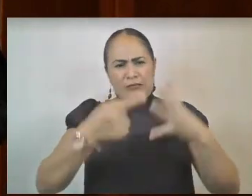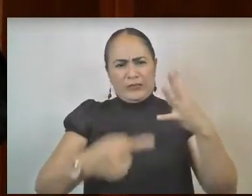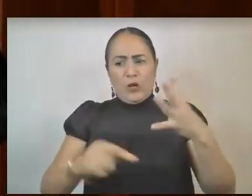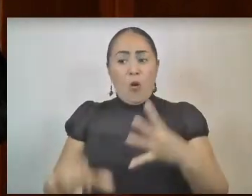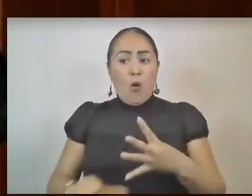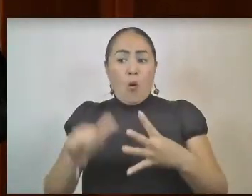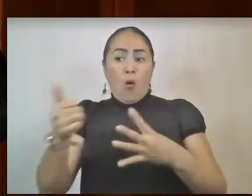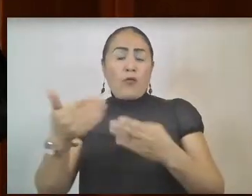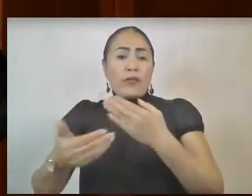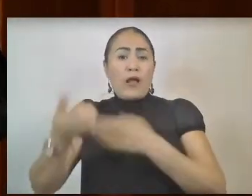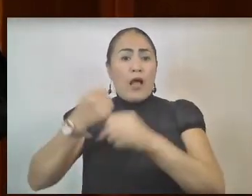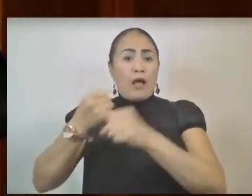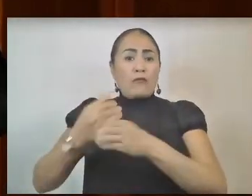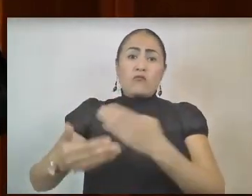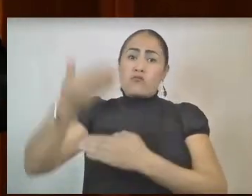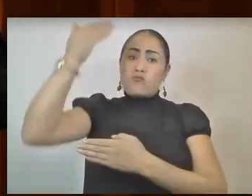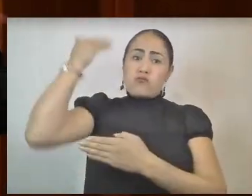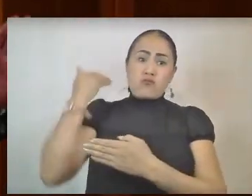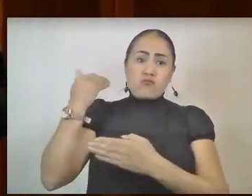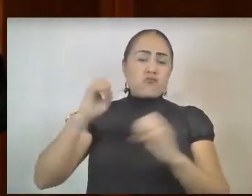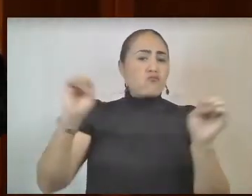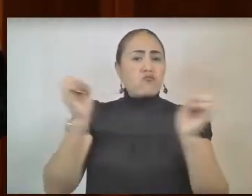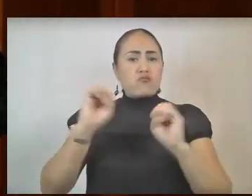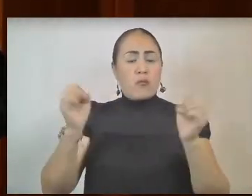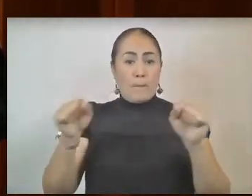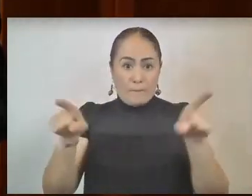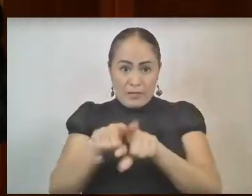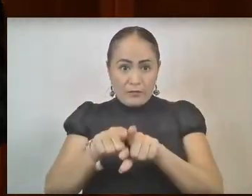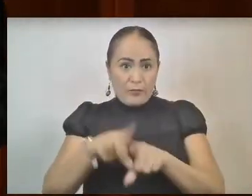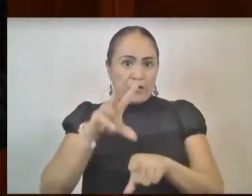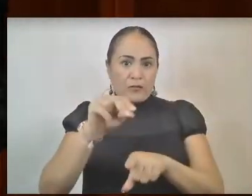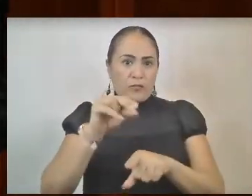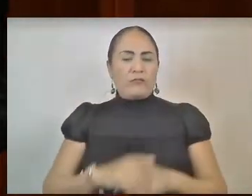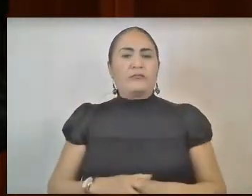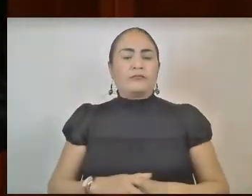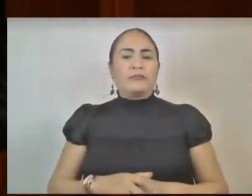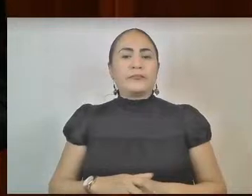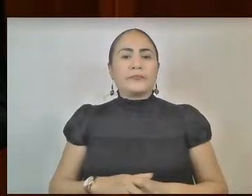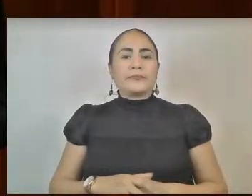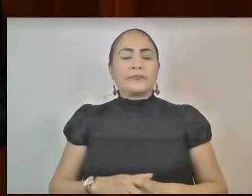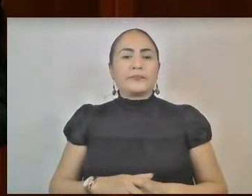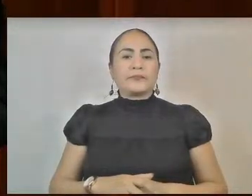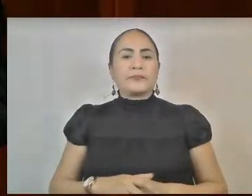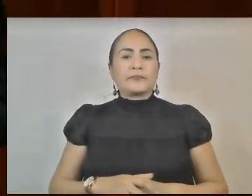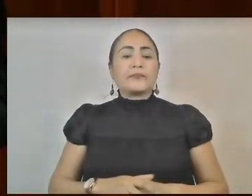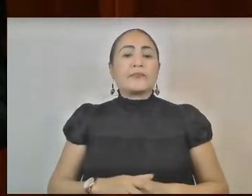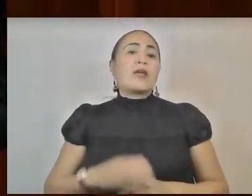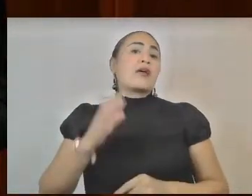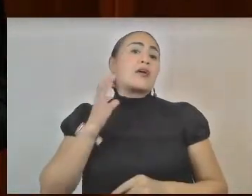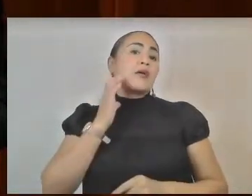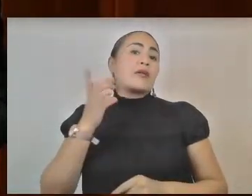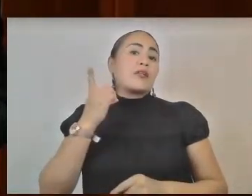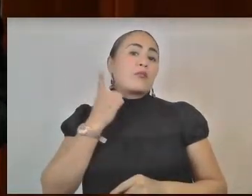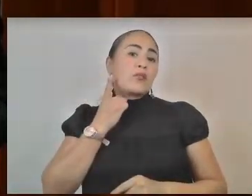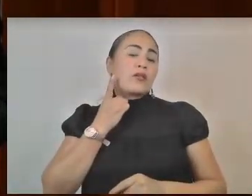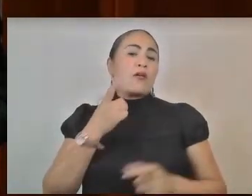otras, porque si bien es cierto que ninguna legislatura es igual a otras,